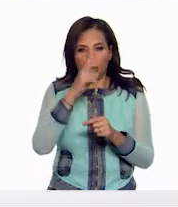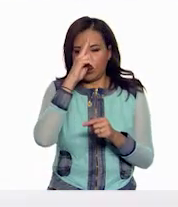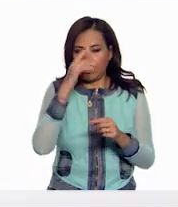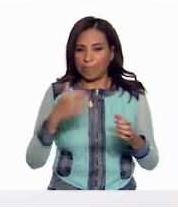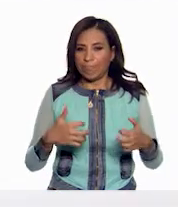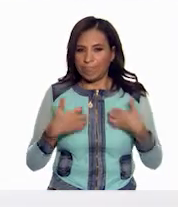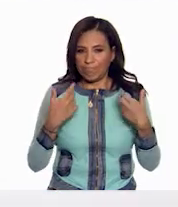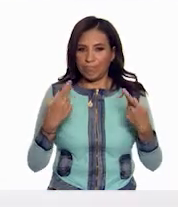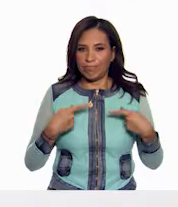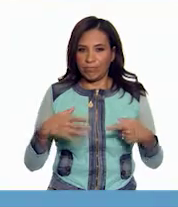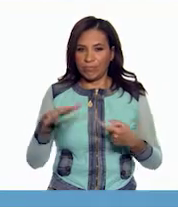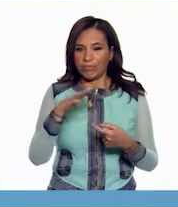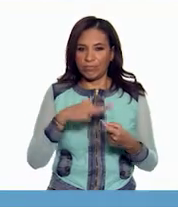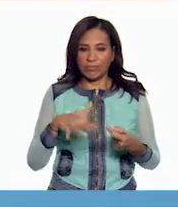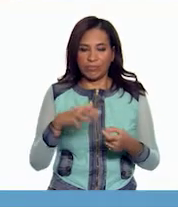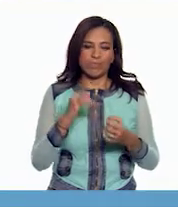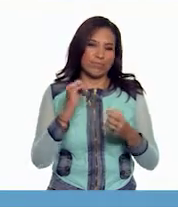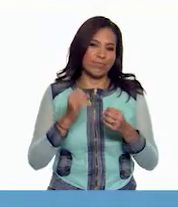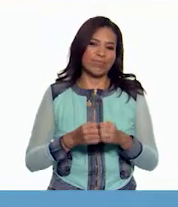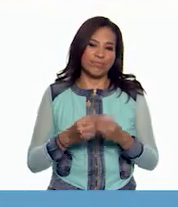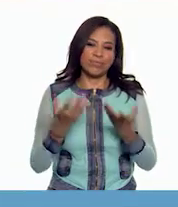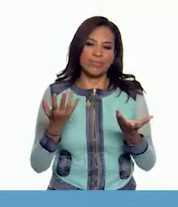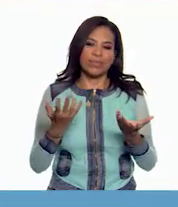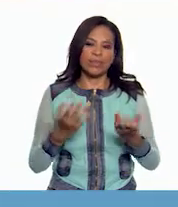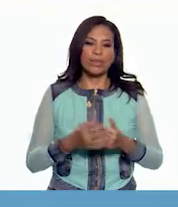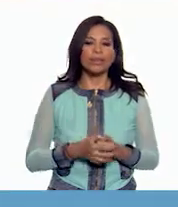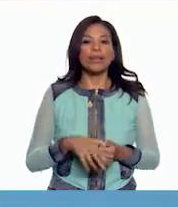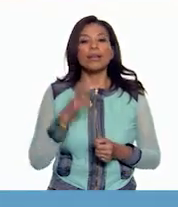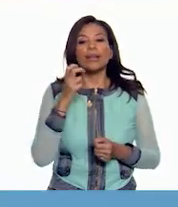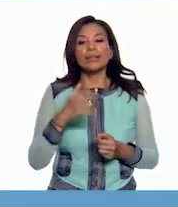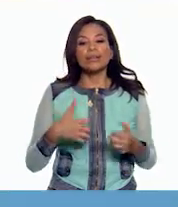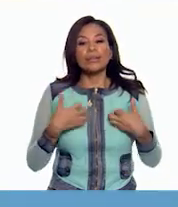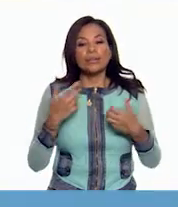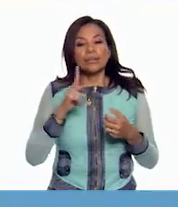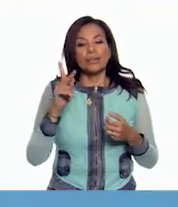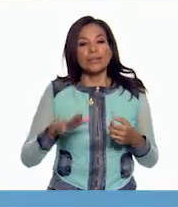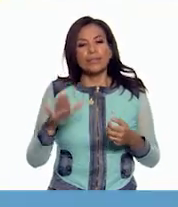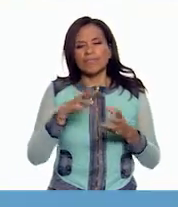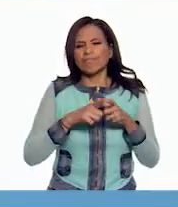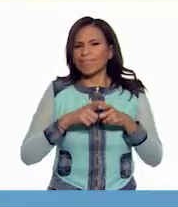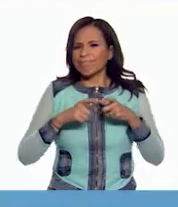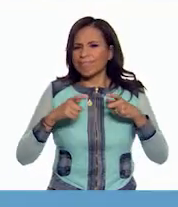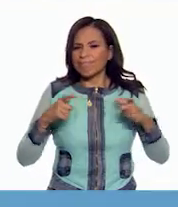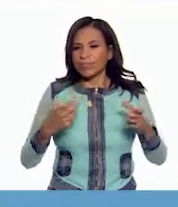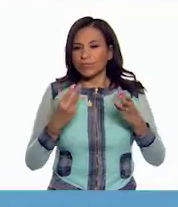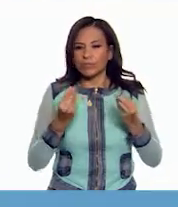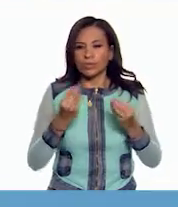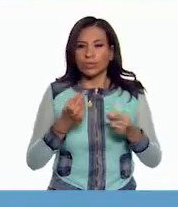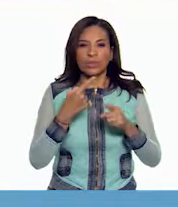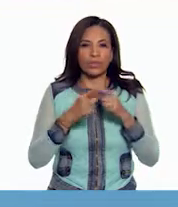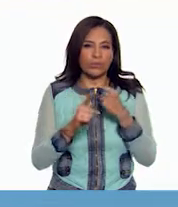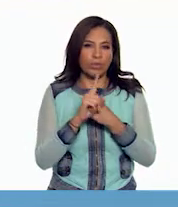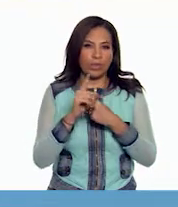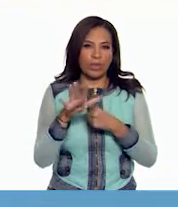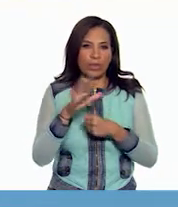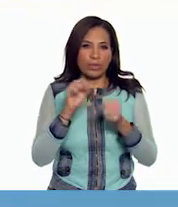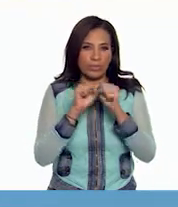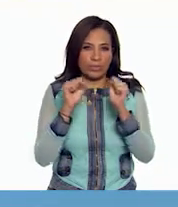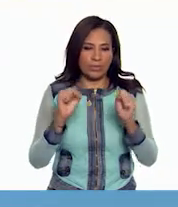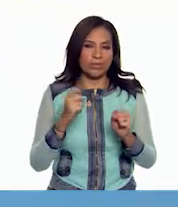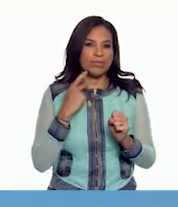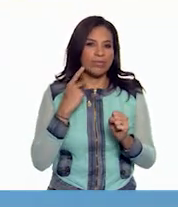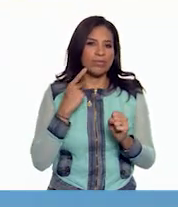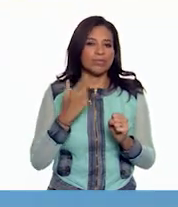indignación entre la población. Por supuesto. Esta indignación popular creció mucho y puso en crisis al sistema político